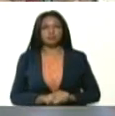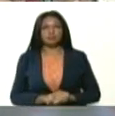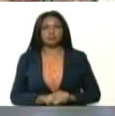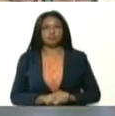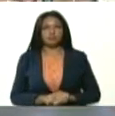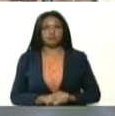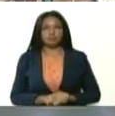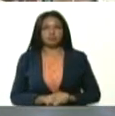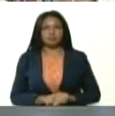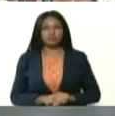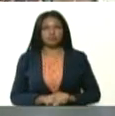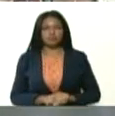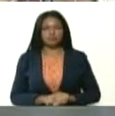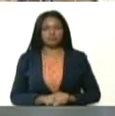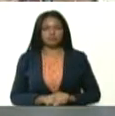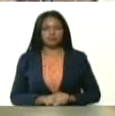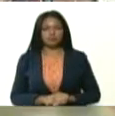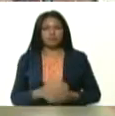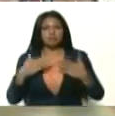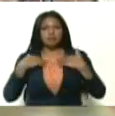Silita. Salud. Salud.